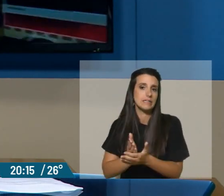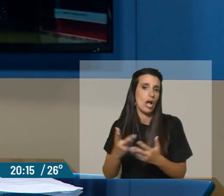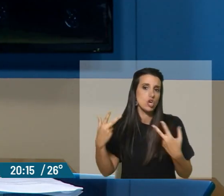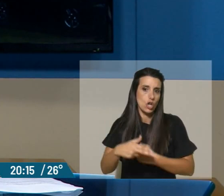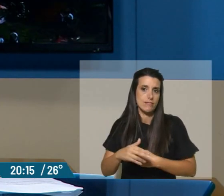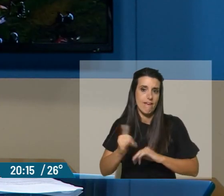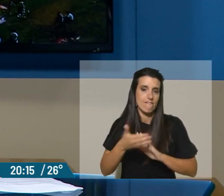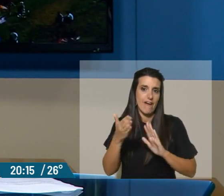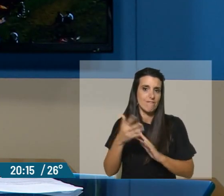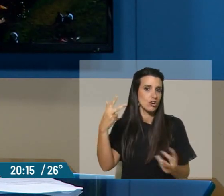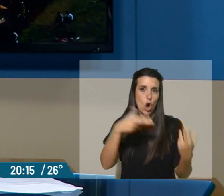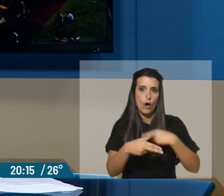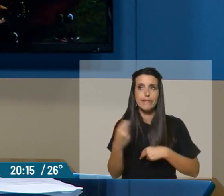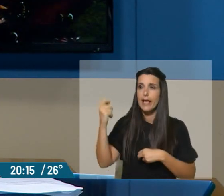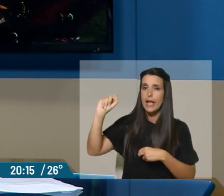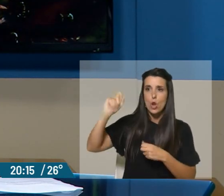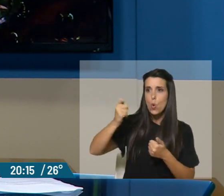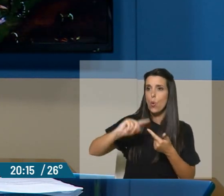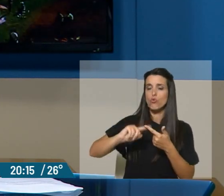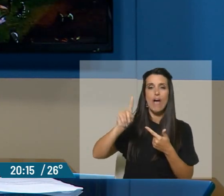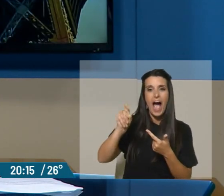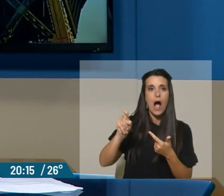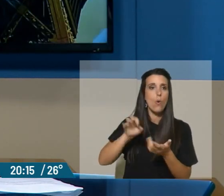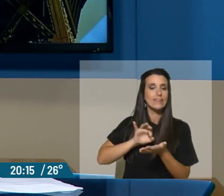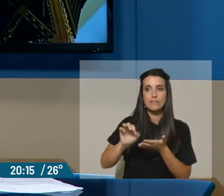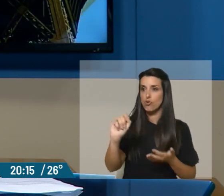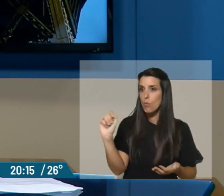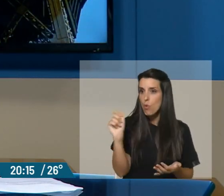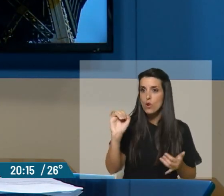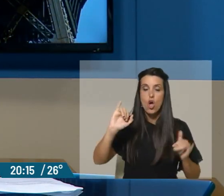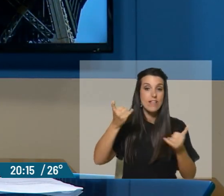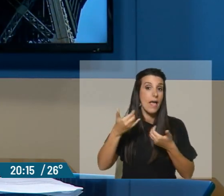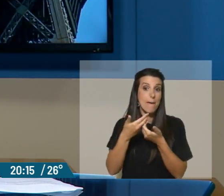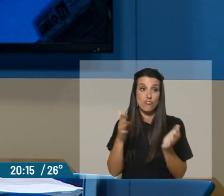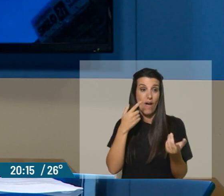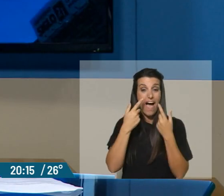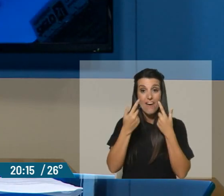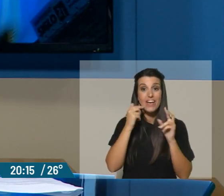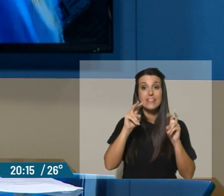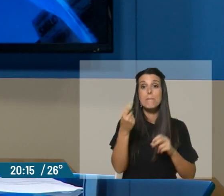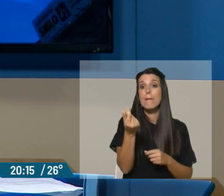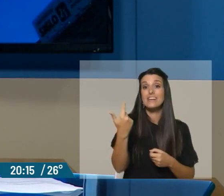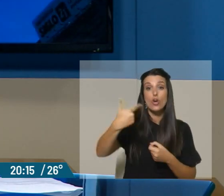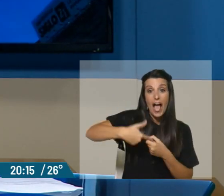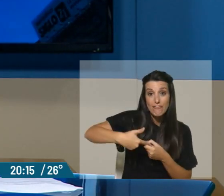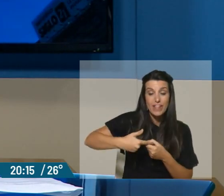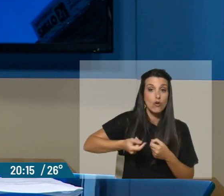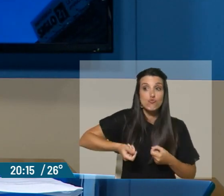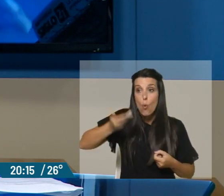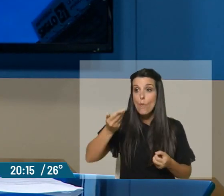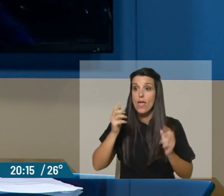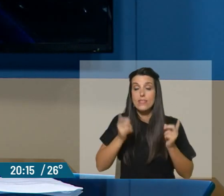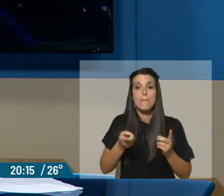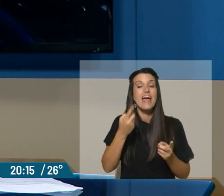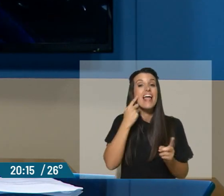¿dónde? Se va ver en las cuentas de la luz, en las cuentas del agua, en los servicios públicos. Ya se comenzó a ver en los precios de los combustibles. Tal vez se vea en el